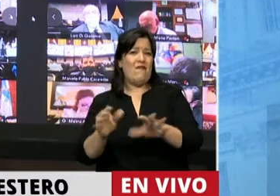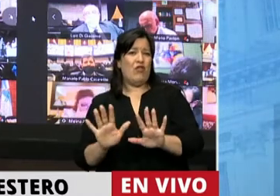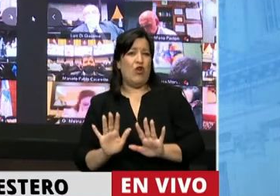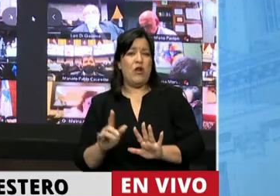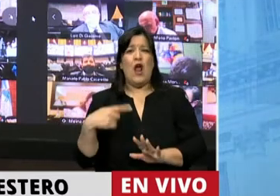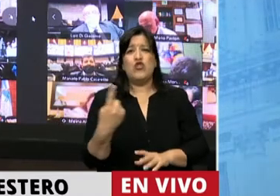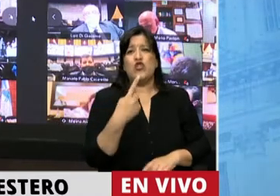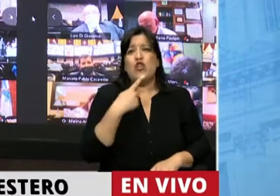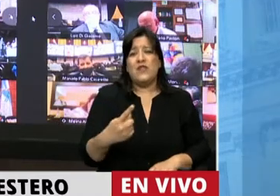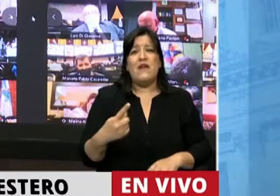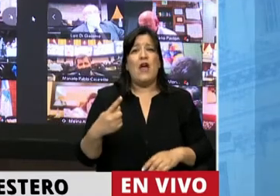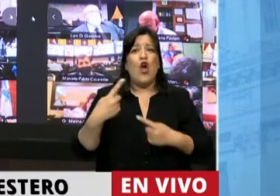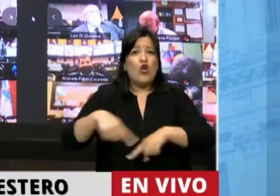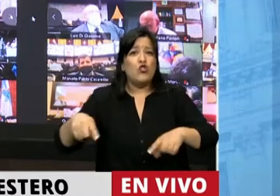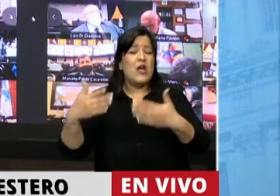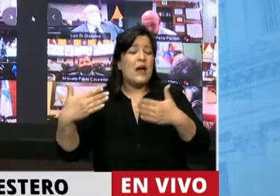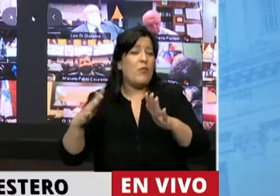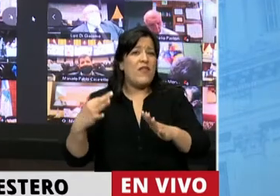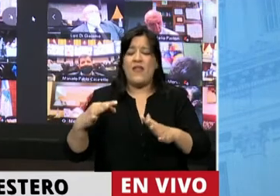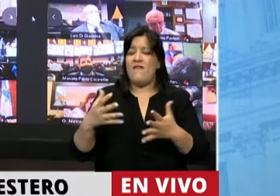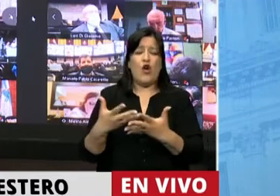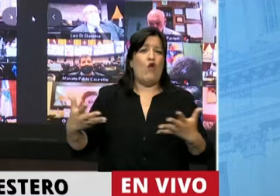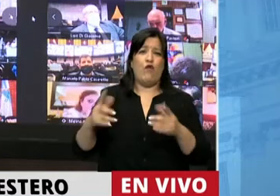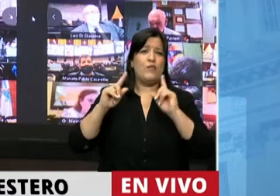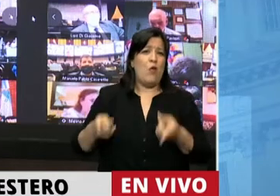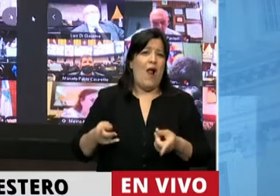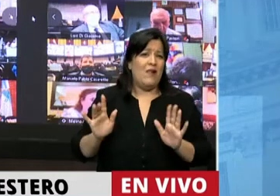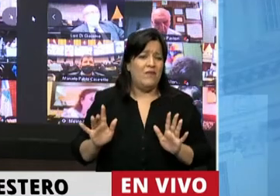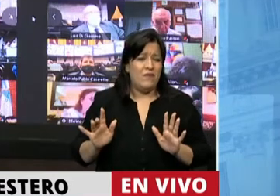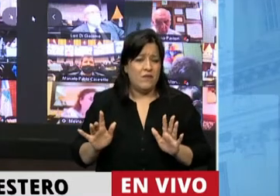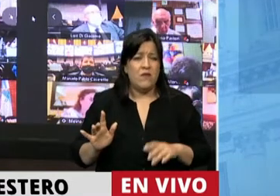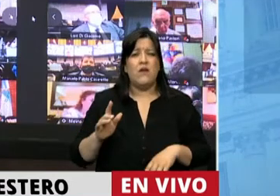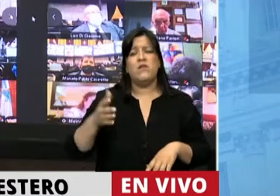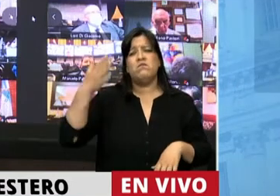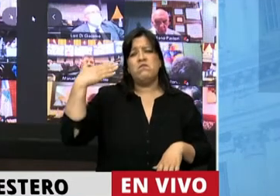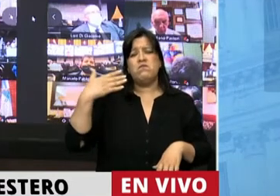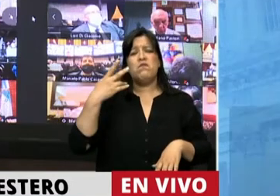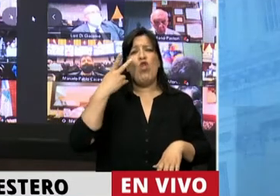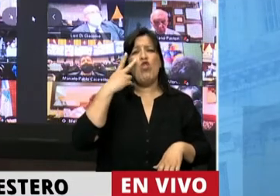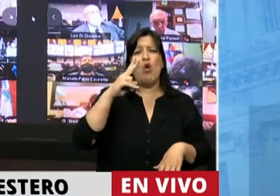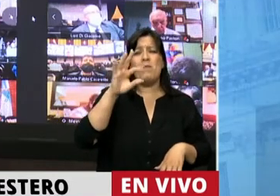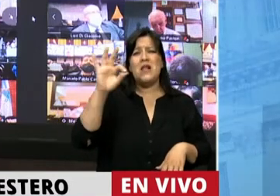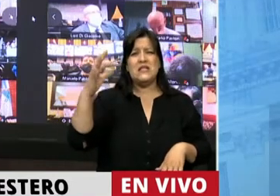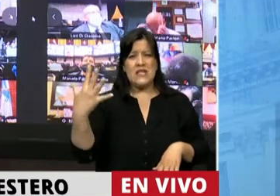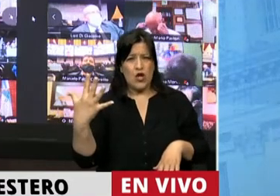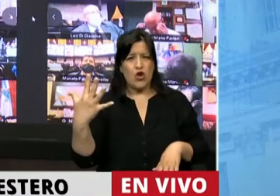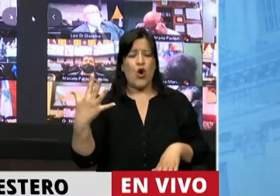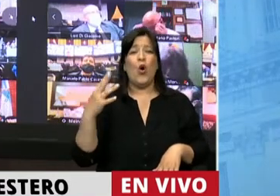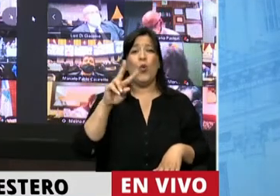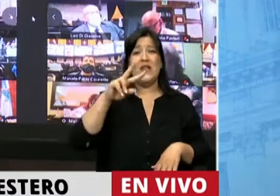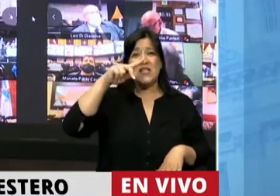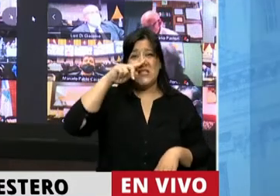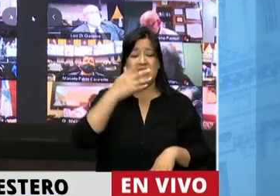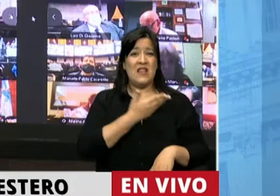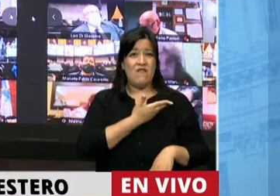que conformarnos con lo posible. En alguna oportunidad, allá por el 2005, el 27 de